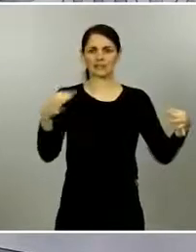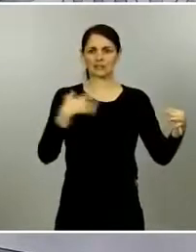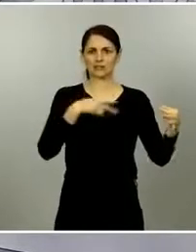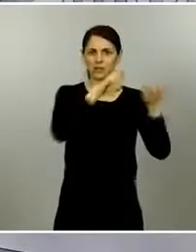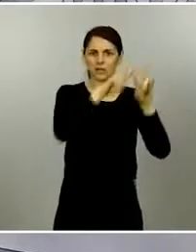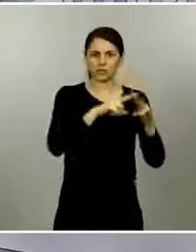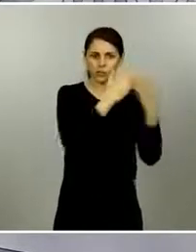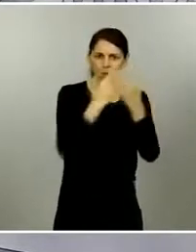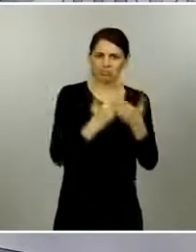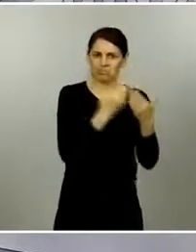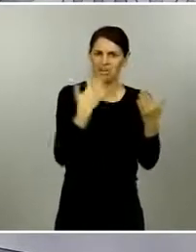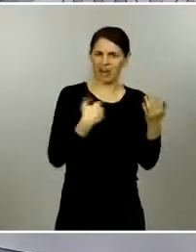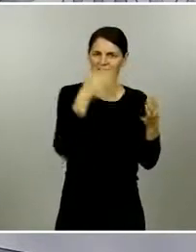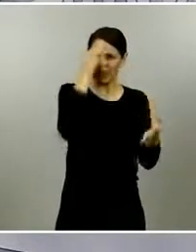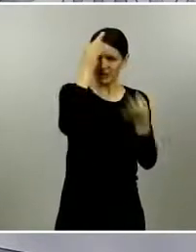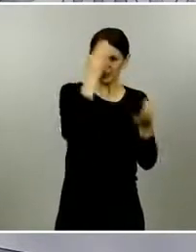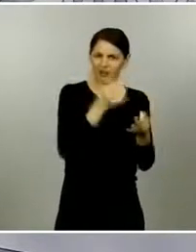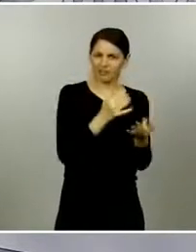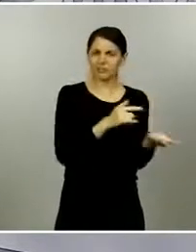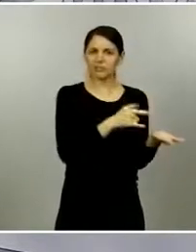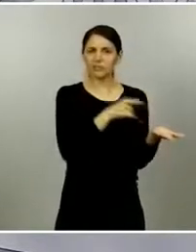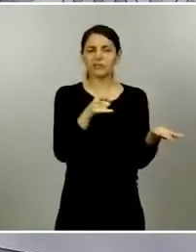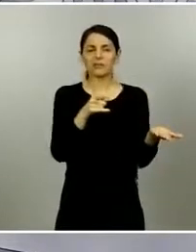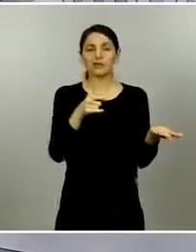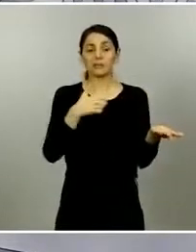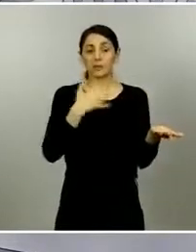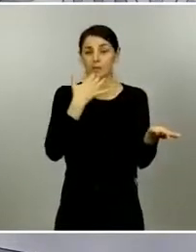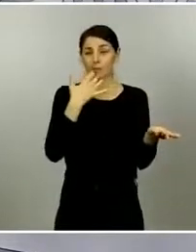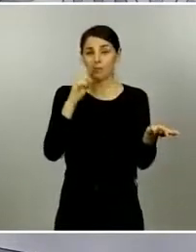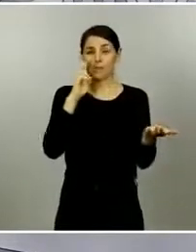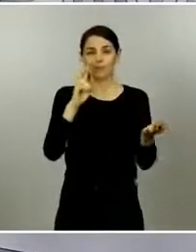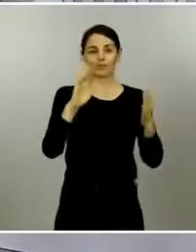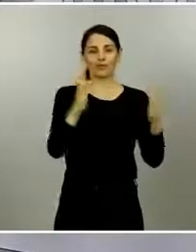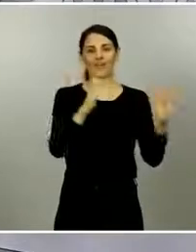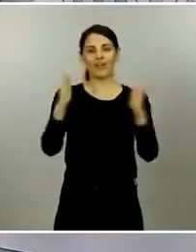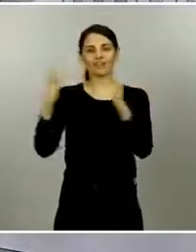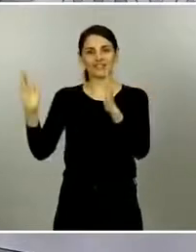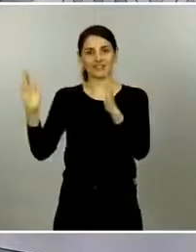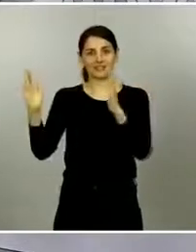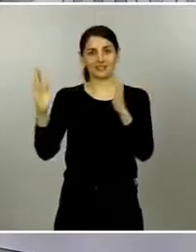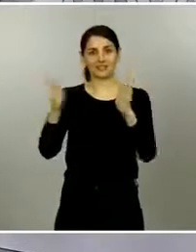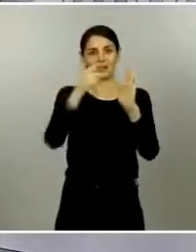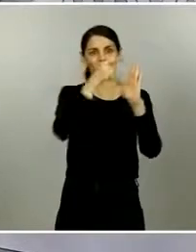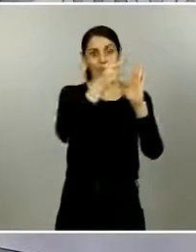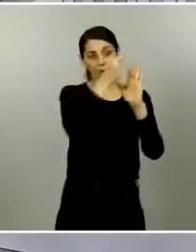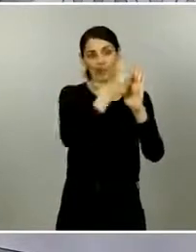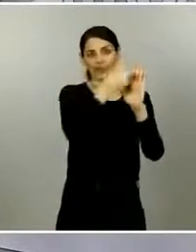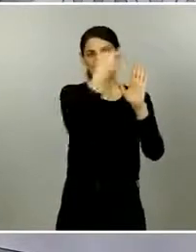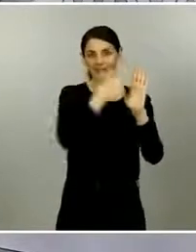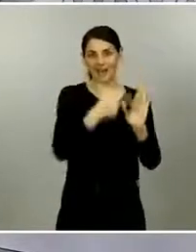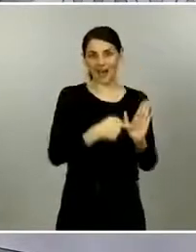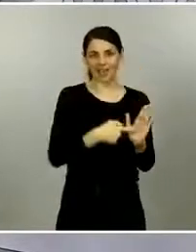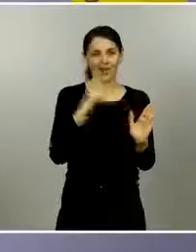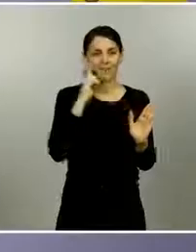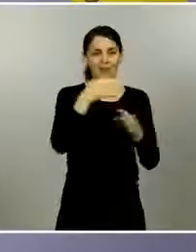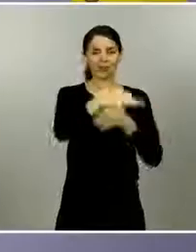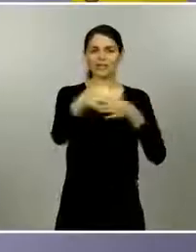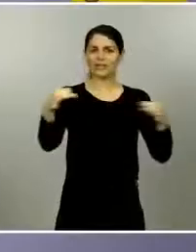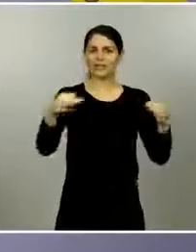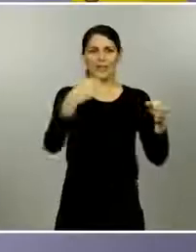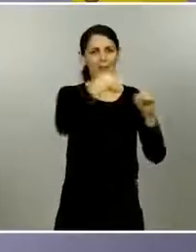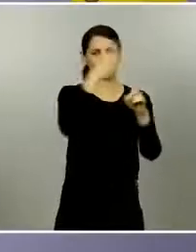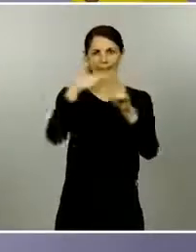no sé si se puede pormenorizar tanto pero tal y como se ha constatado en la desescalada la incidencia de la pandemia no tiene nada que ver en una isla con otra